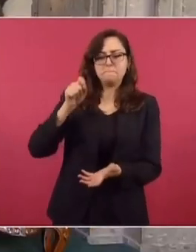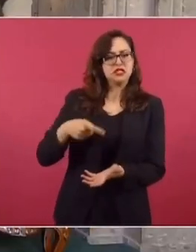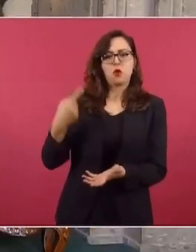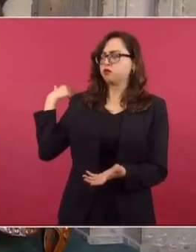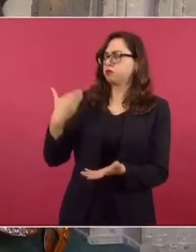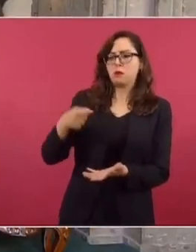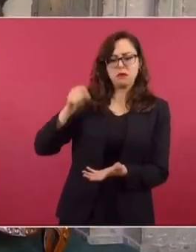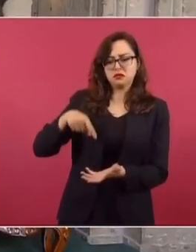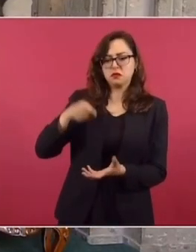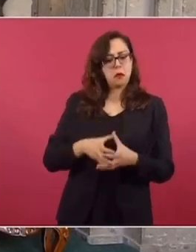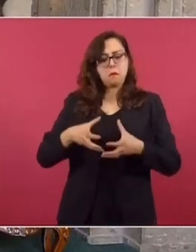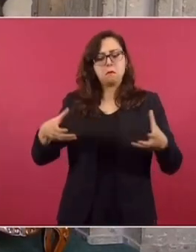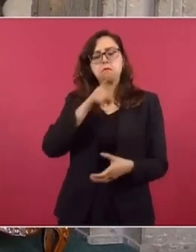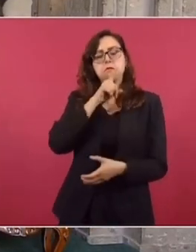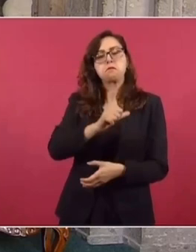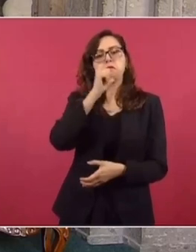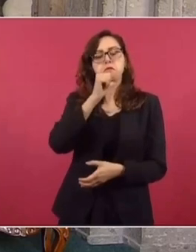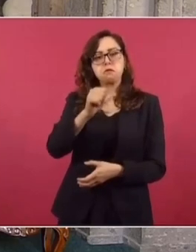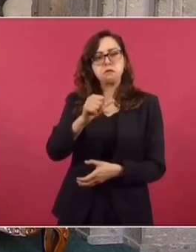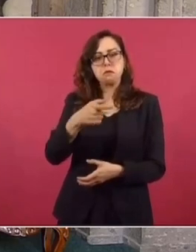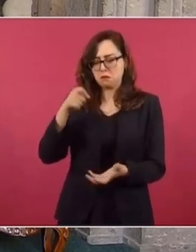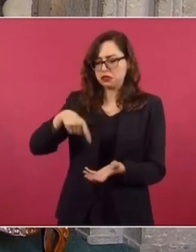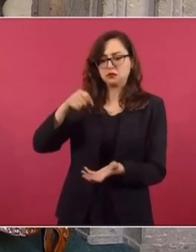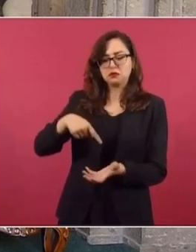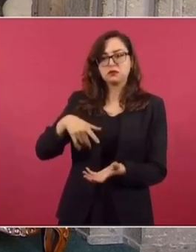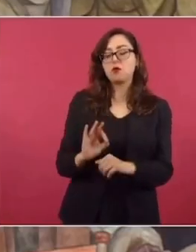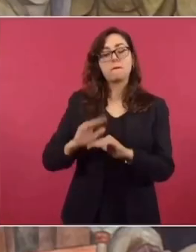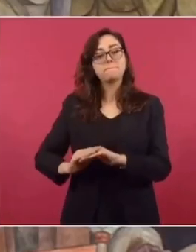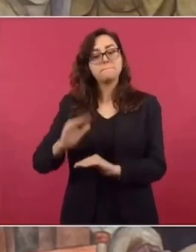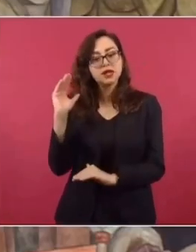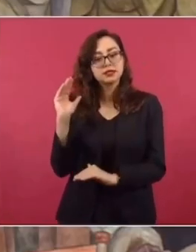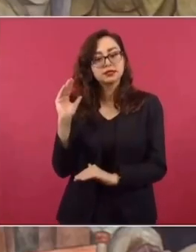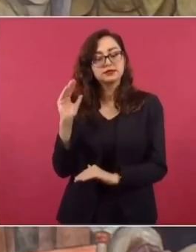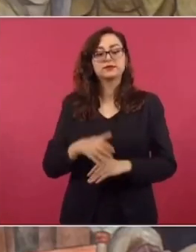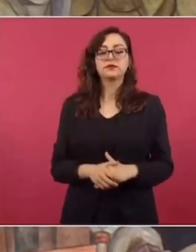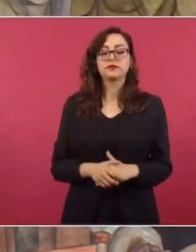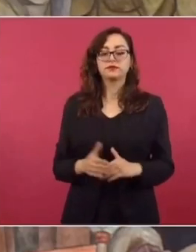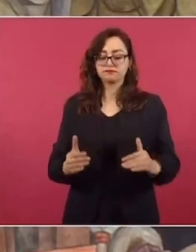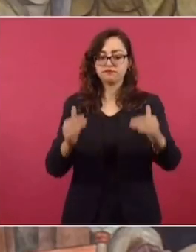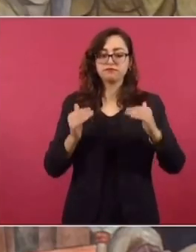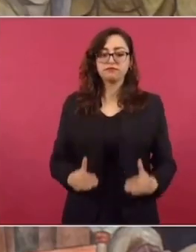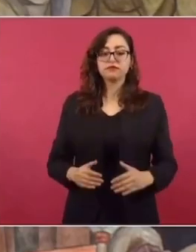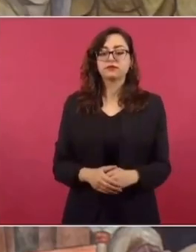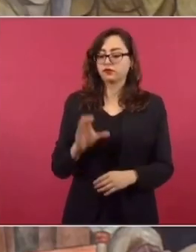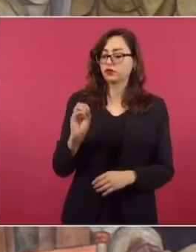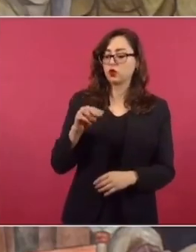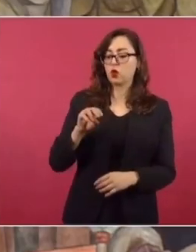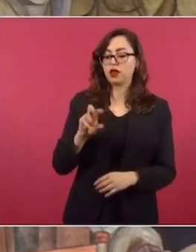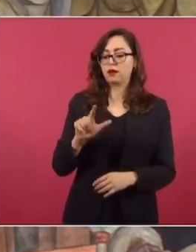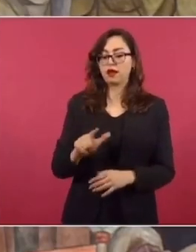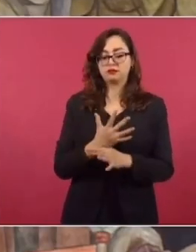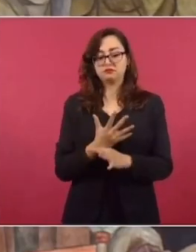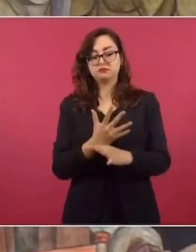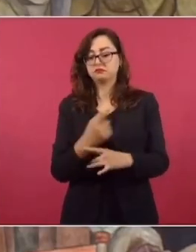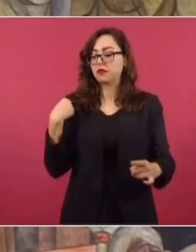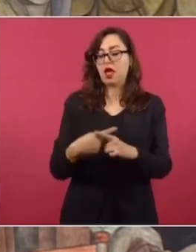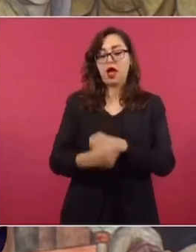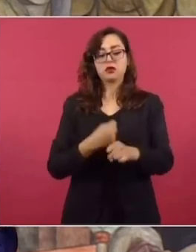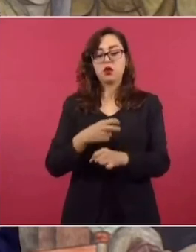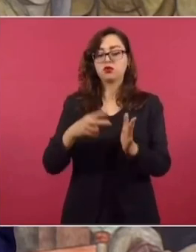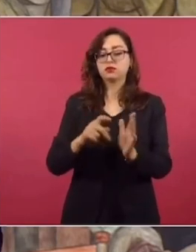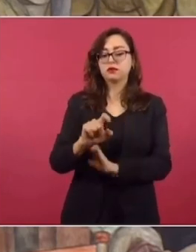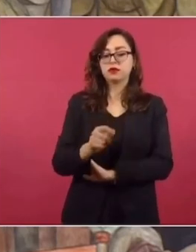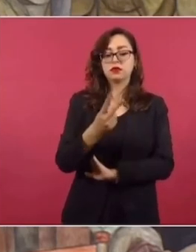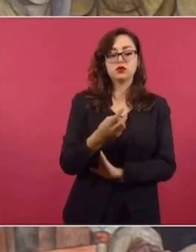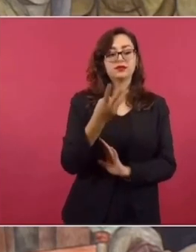hemos logrado aminorar la desigualdad y la pobreza. Según el Coneval, en el segundo trimestre de este año, el